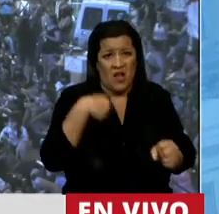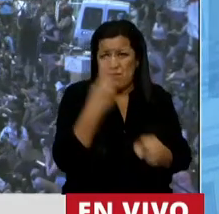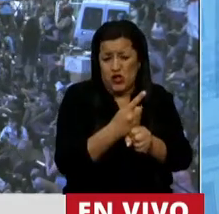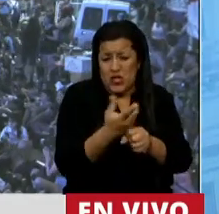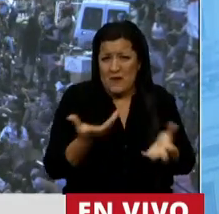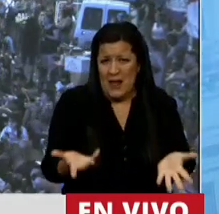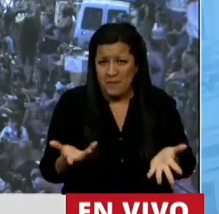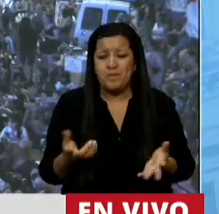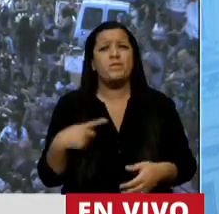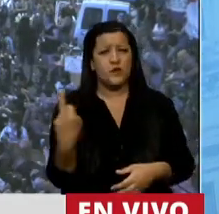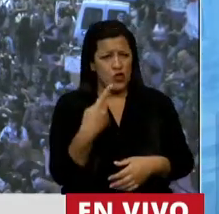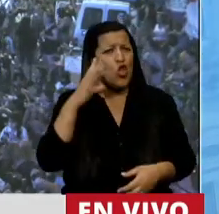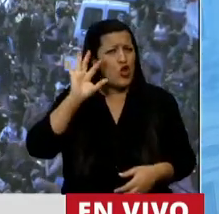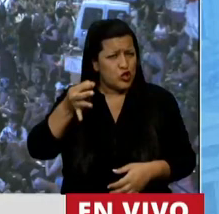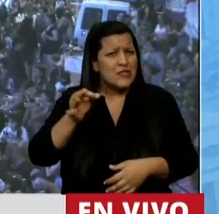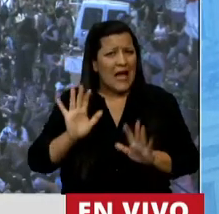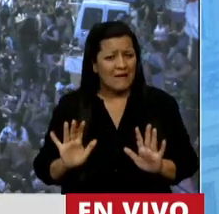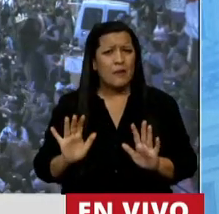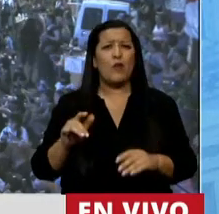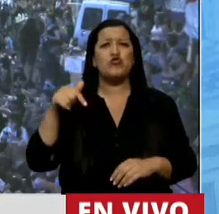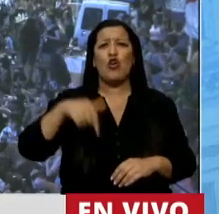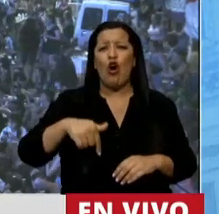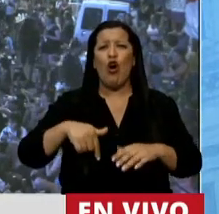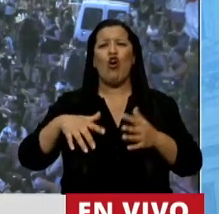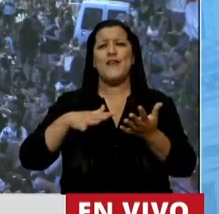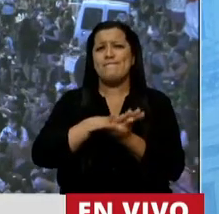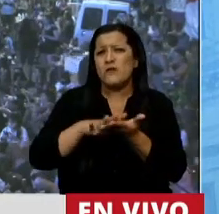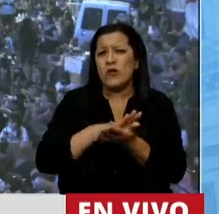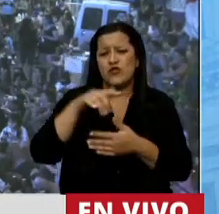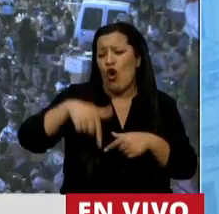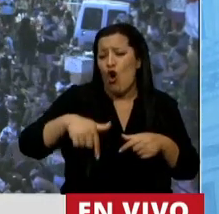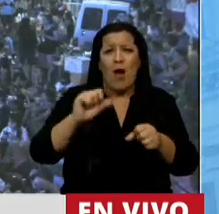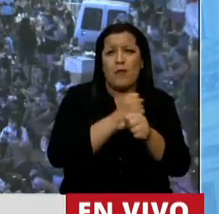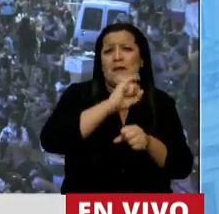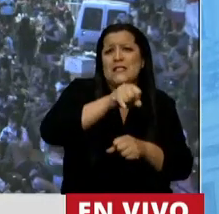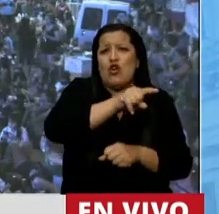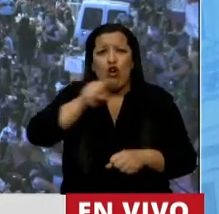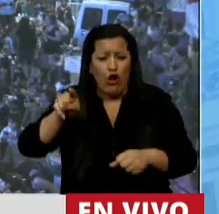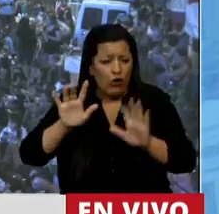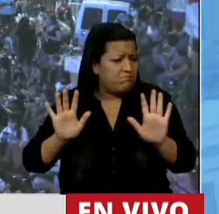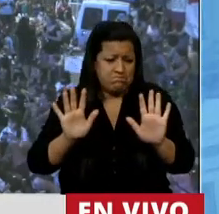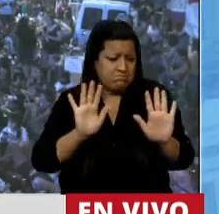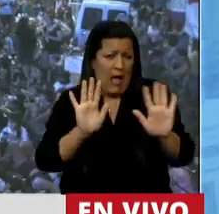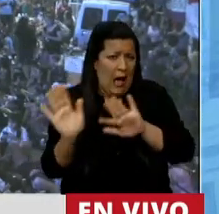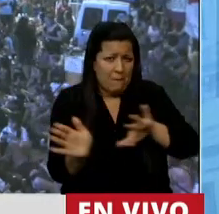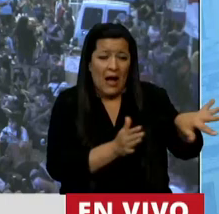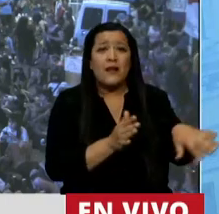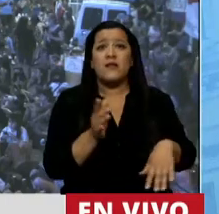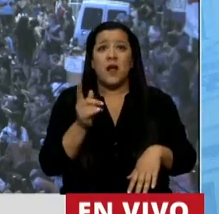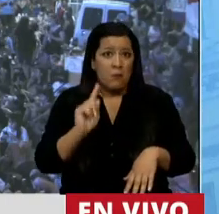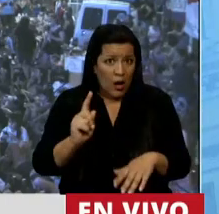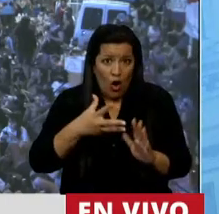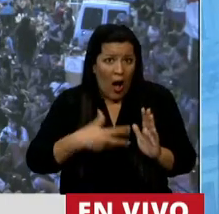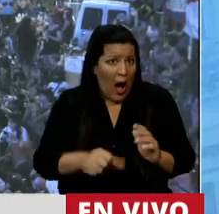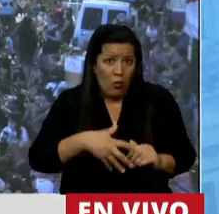Sabemos que más allá de lo que suceda hoy, si se aprueba o no, que van a seguir